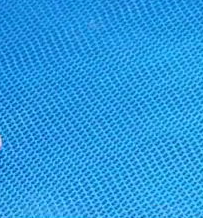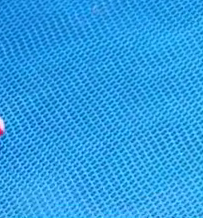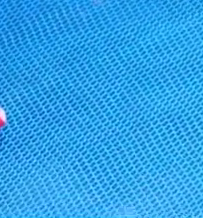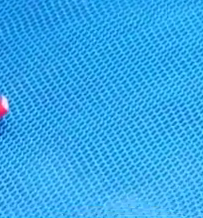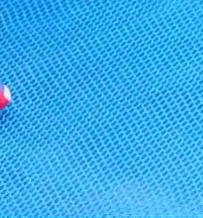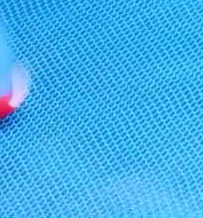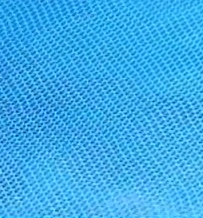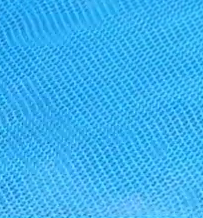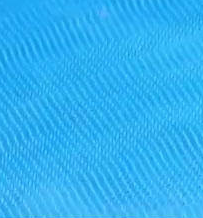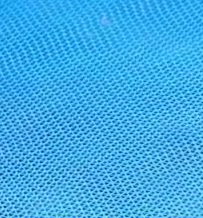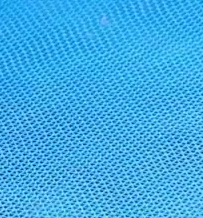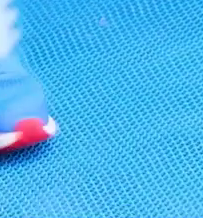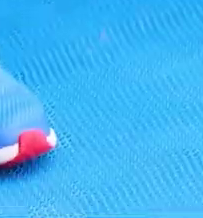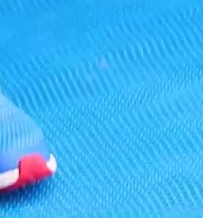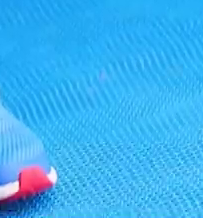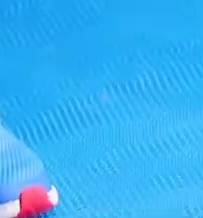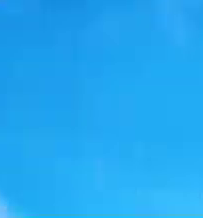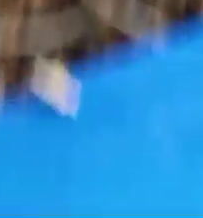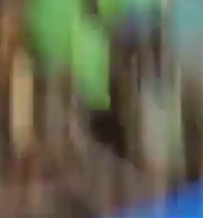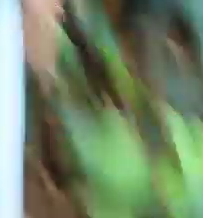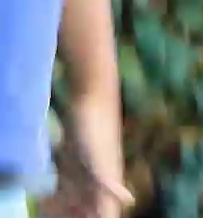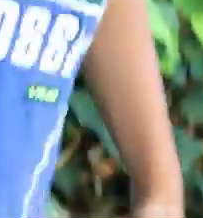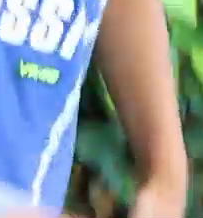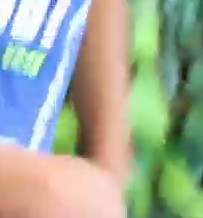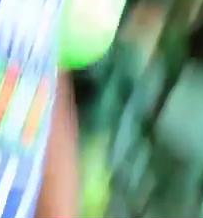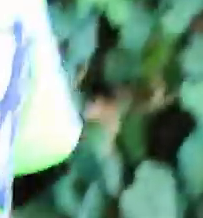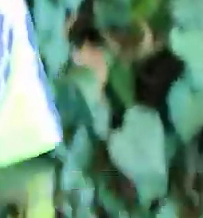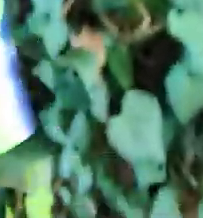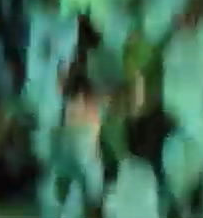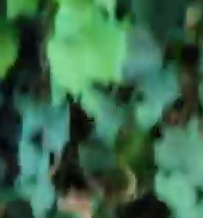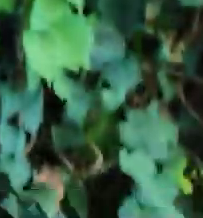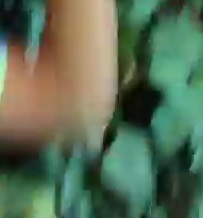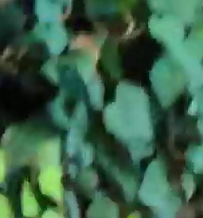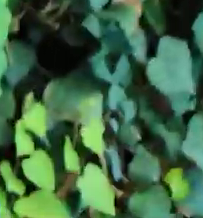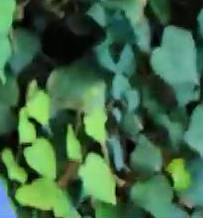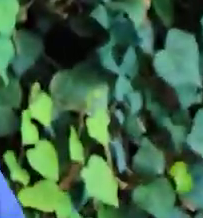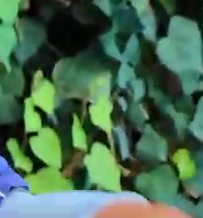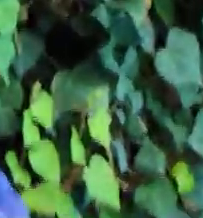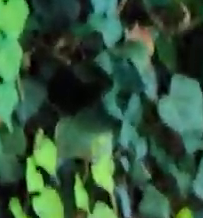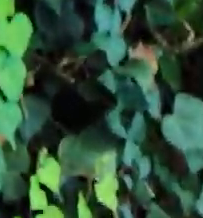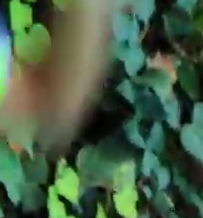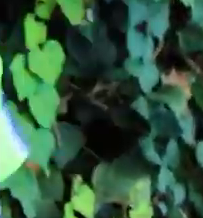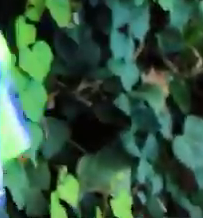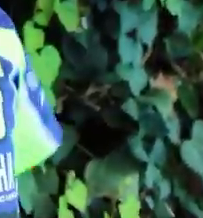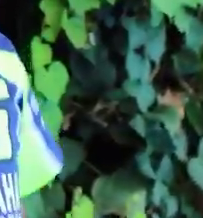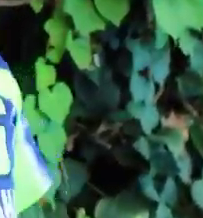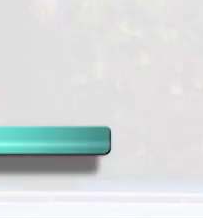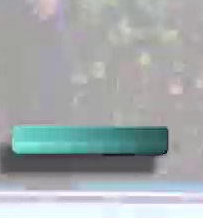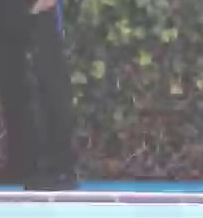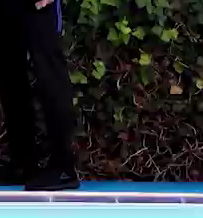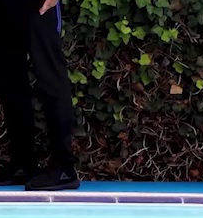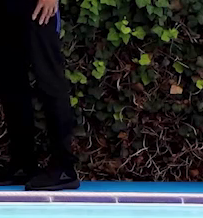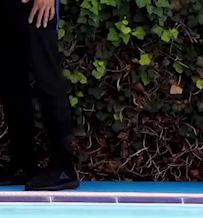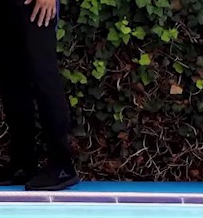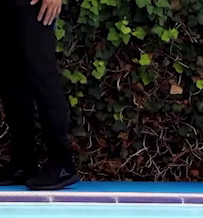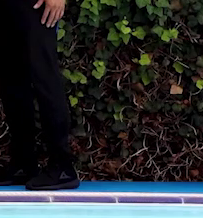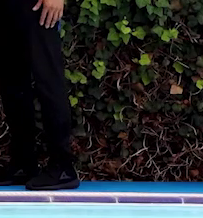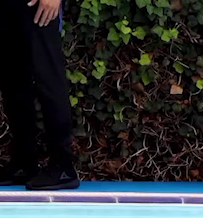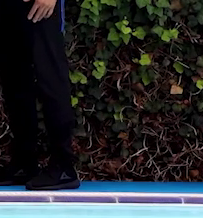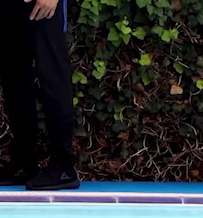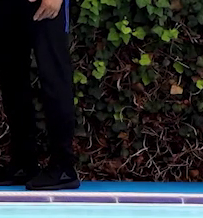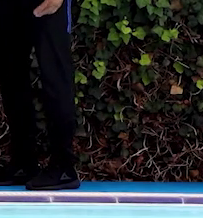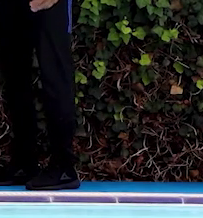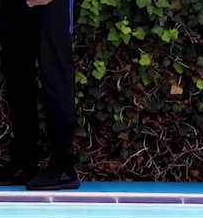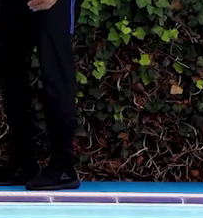Acuérdense que es la rodilla que se levanta, la mano del mismo lado se estira. Ahora vamos a hacer una